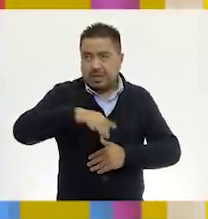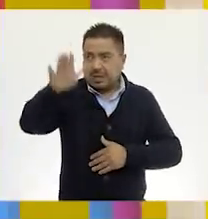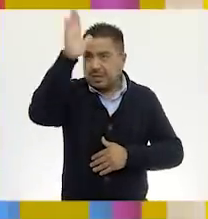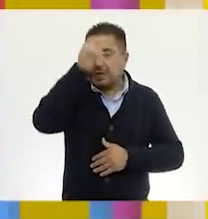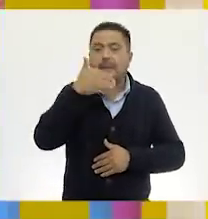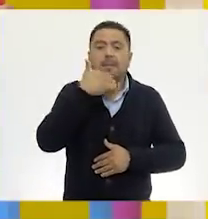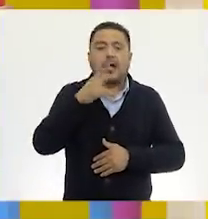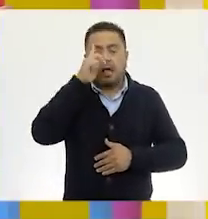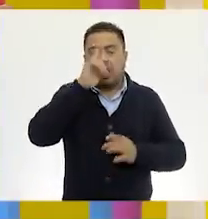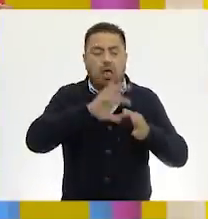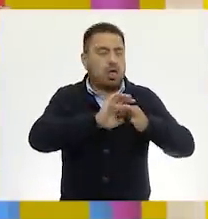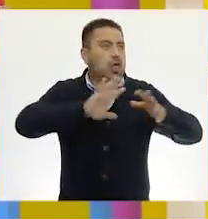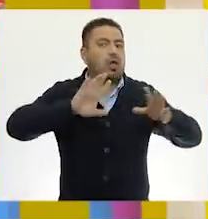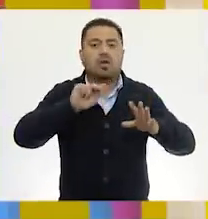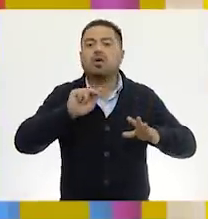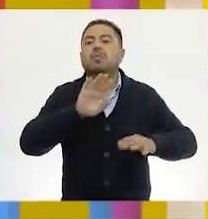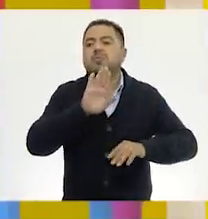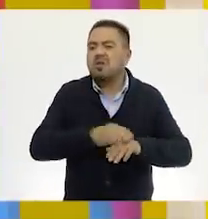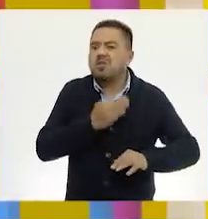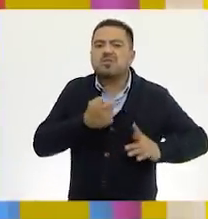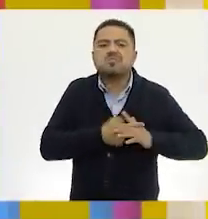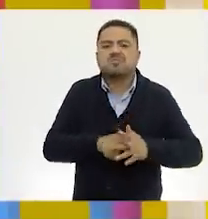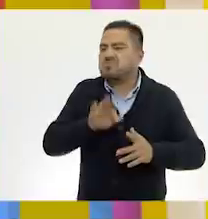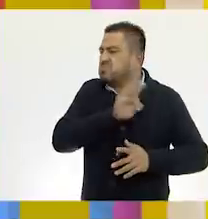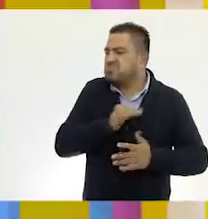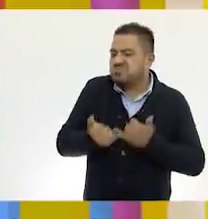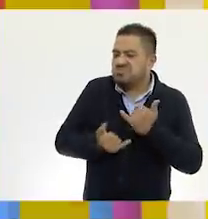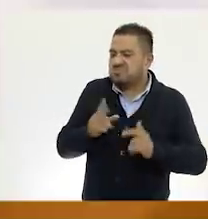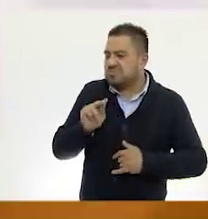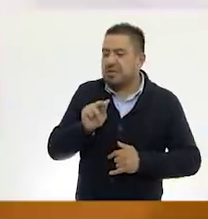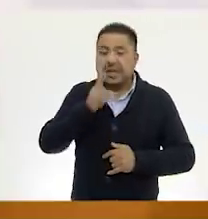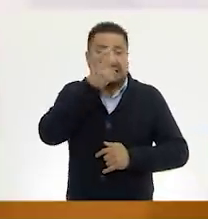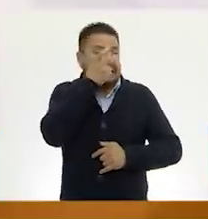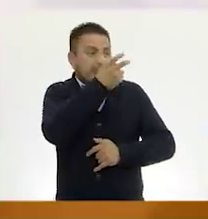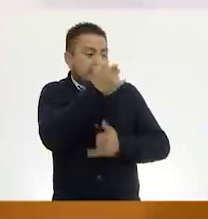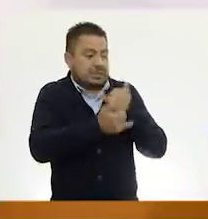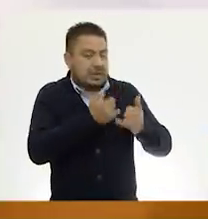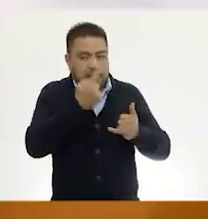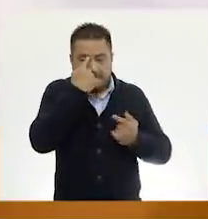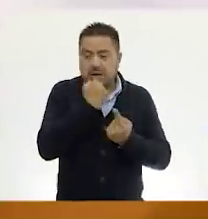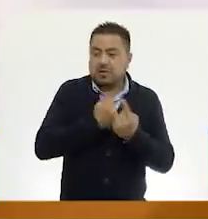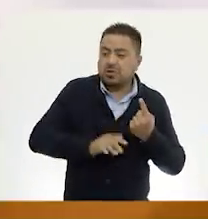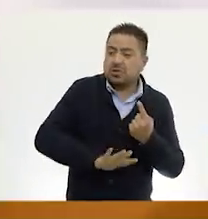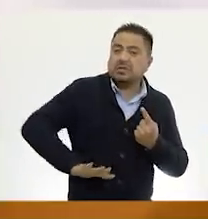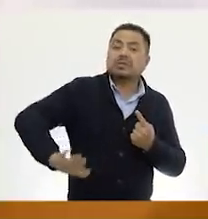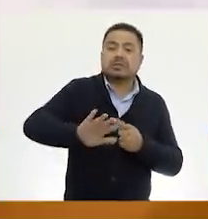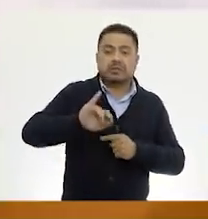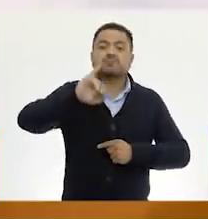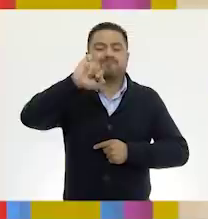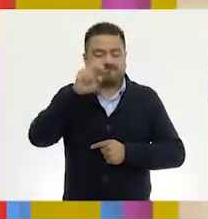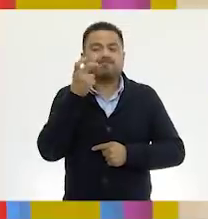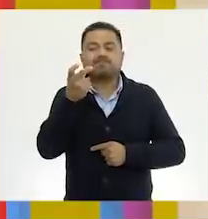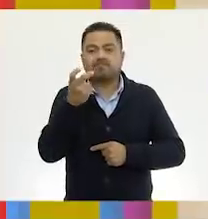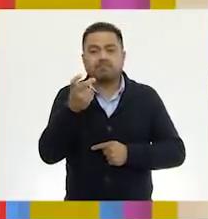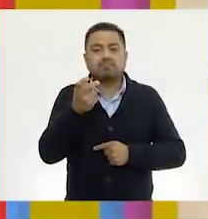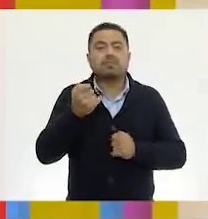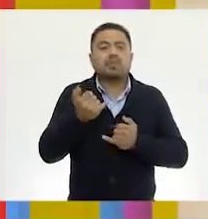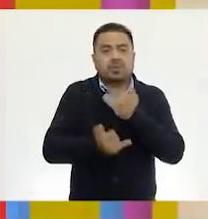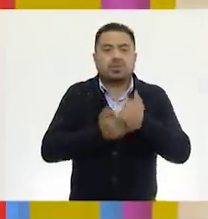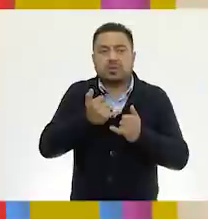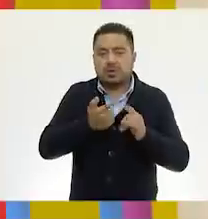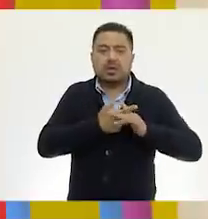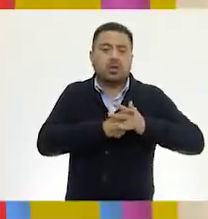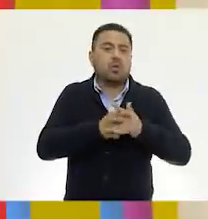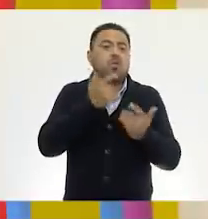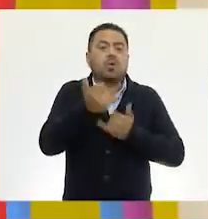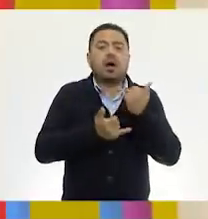bien. No se les vaya a pasar porque no van a poder empezar a jugar. Claro que sí. Entonces, ese es el desafío para las niñas y los niños. Ese es el desafío como tal, que es el